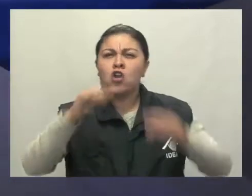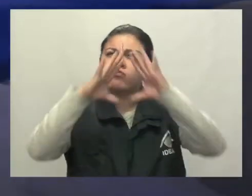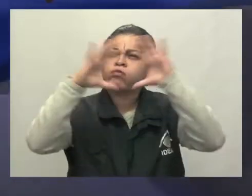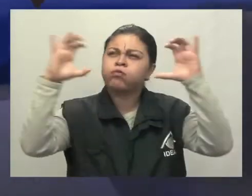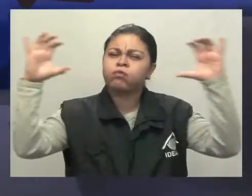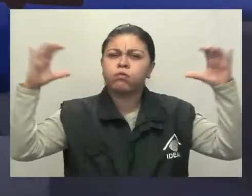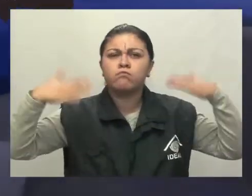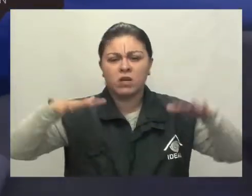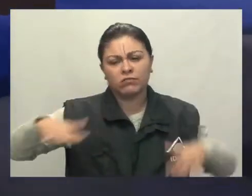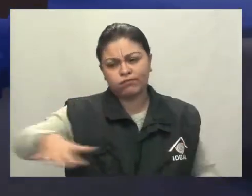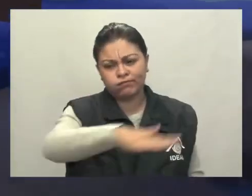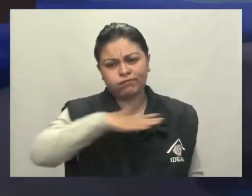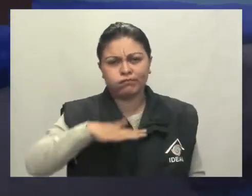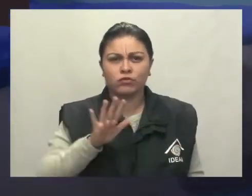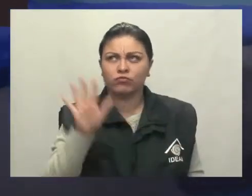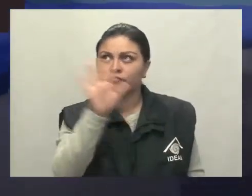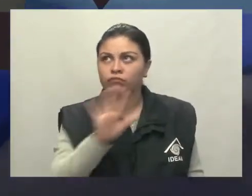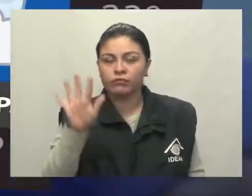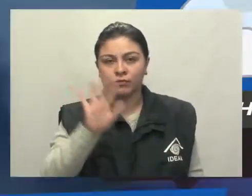para el resto de la región.